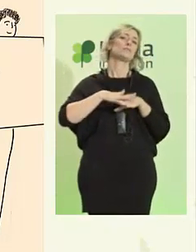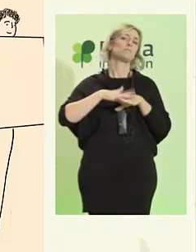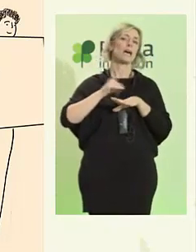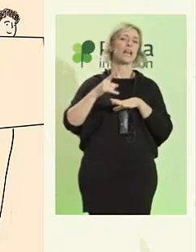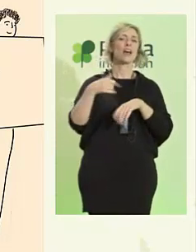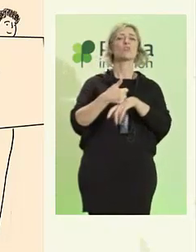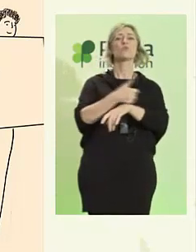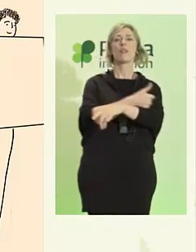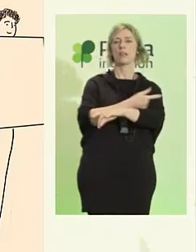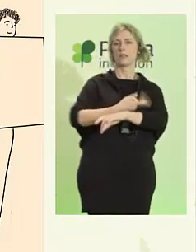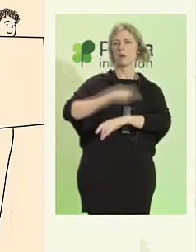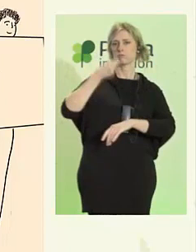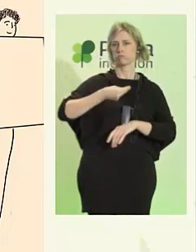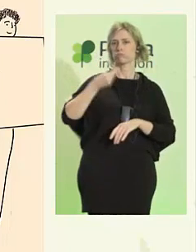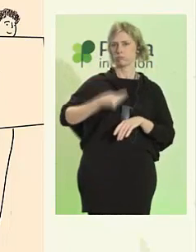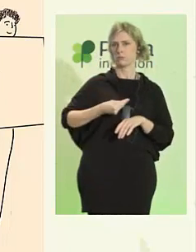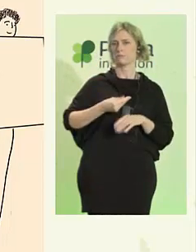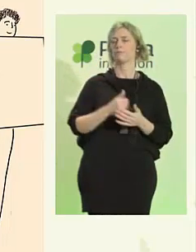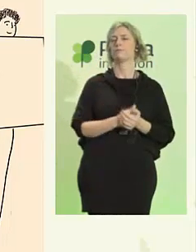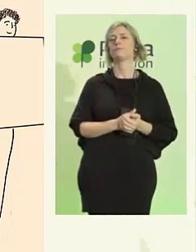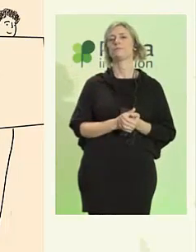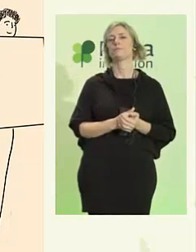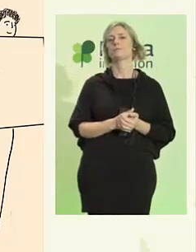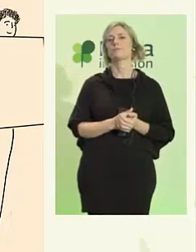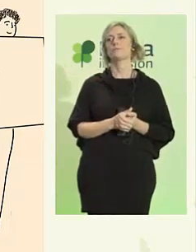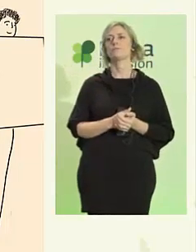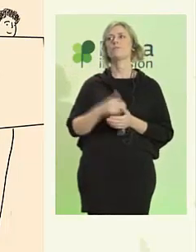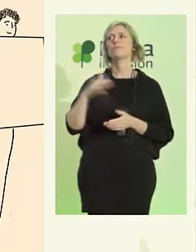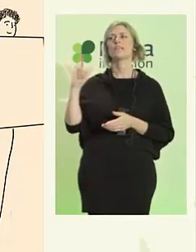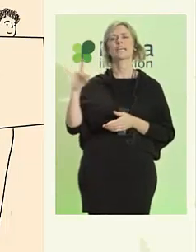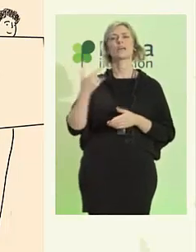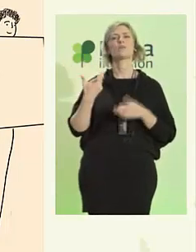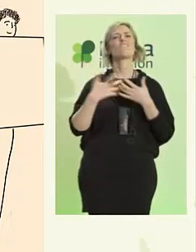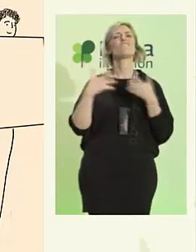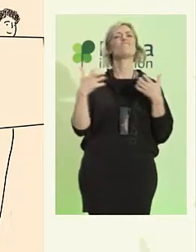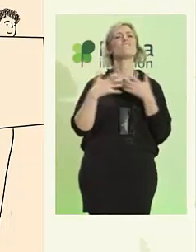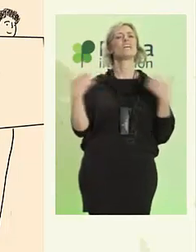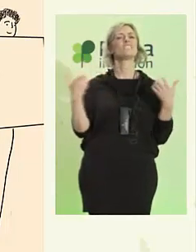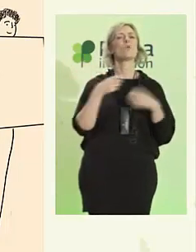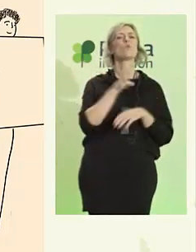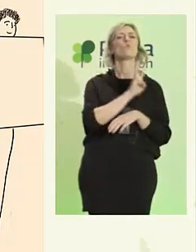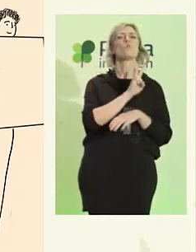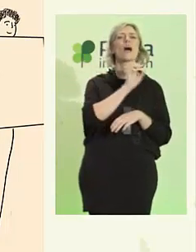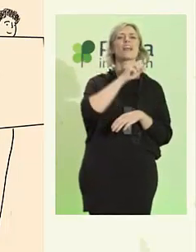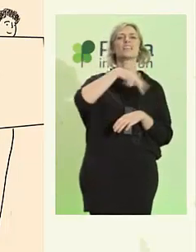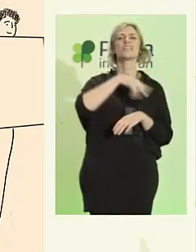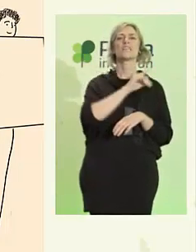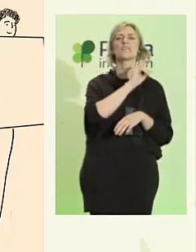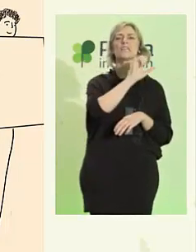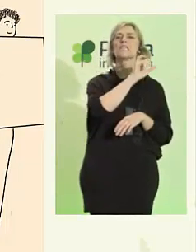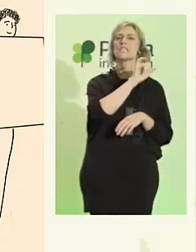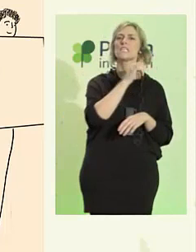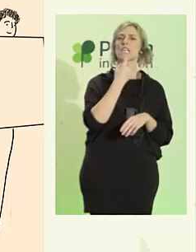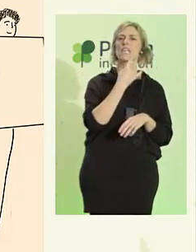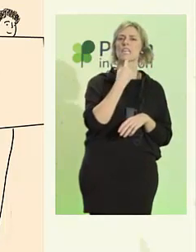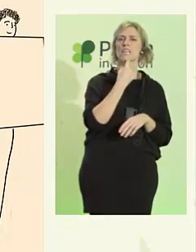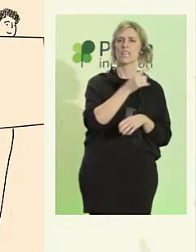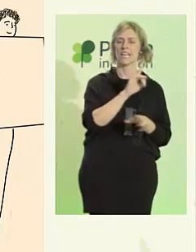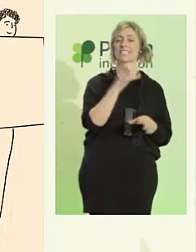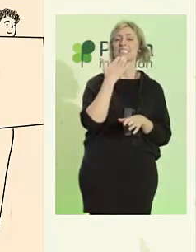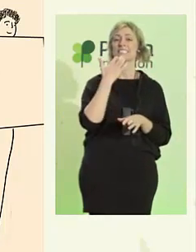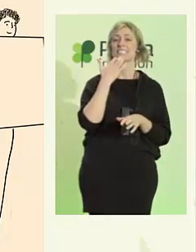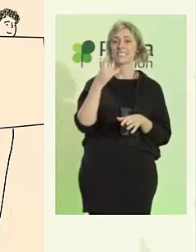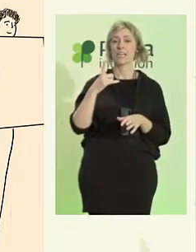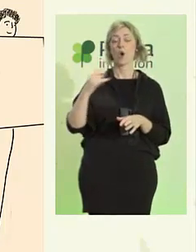de este libro. Y aquí tengo una cita de Wendy que dice que si se les diera la más mínima